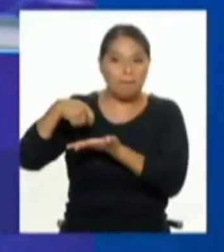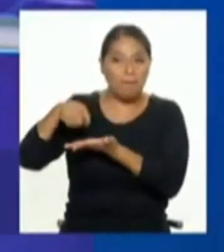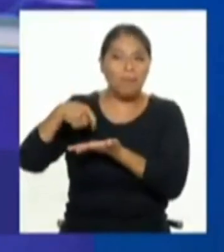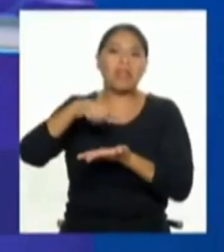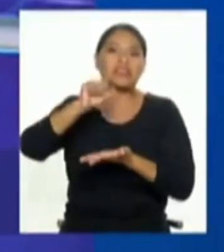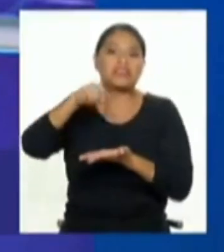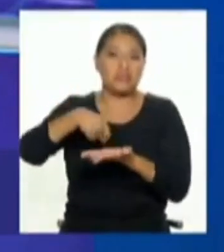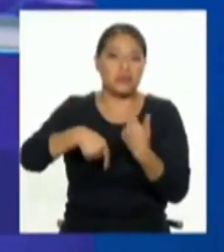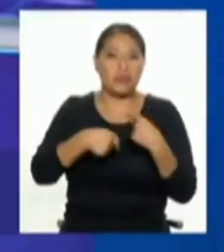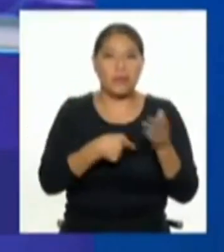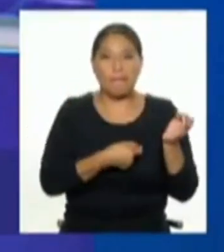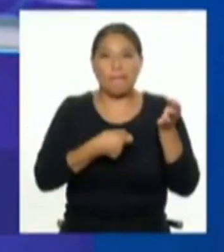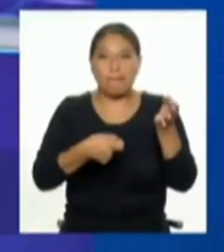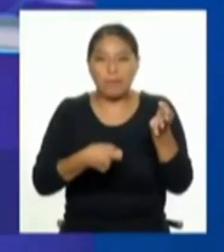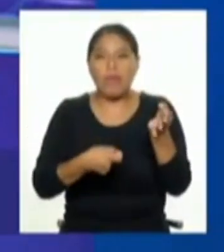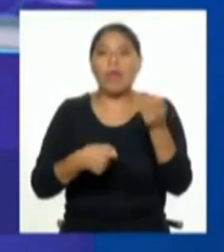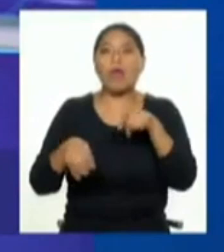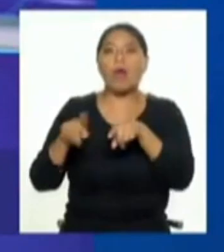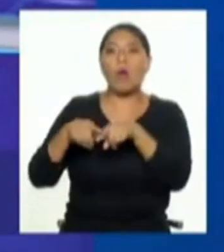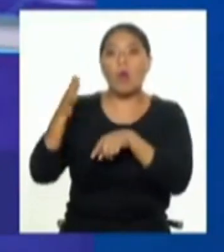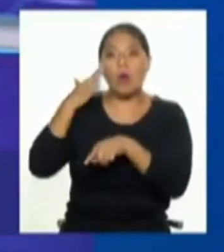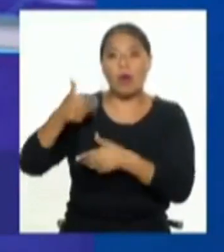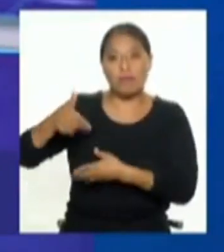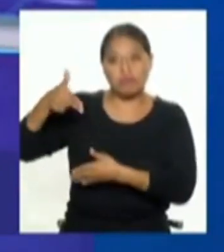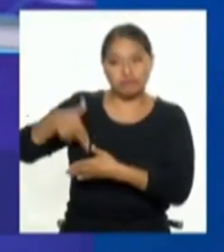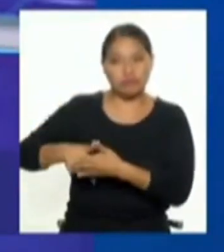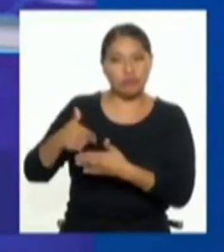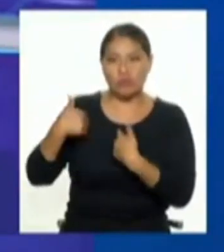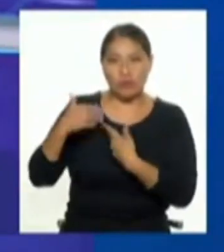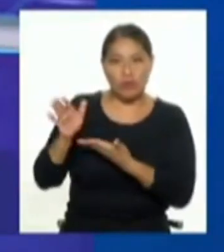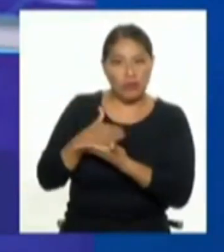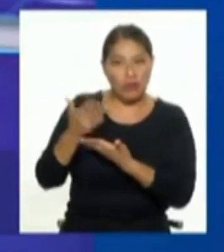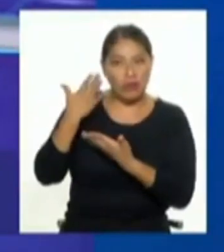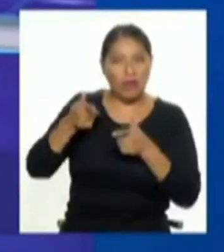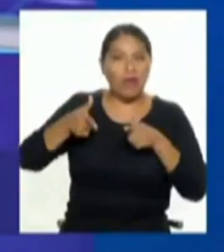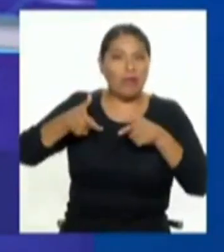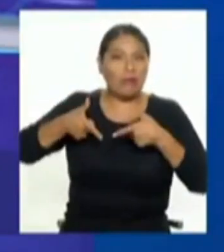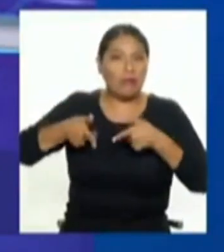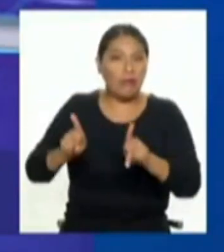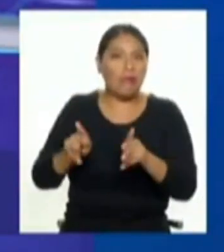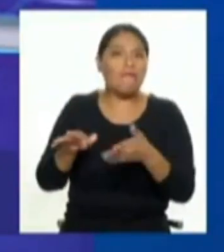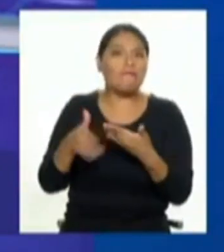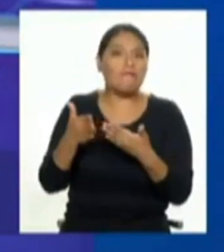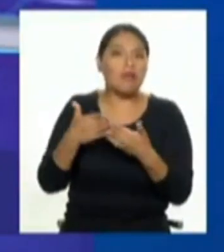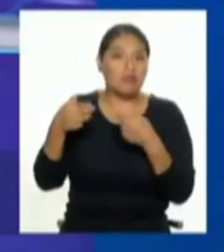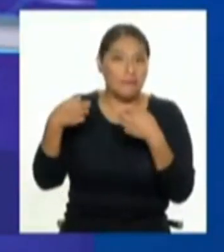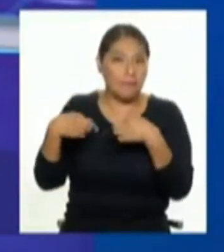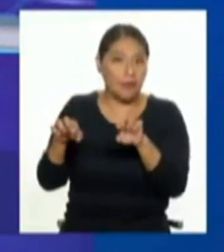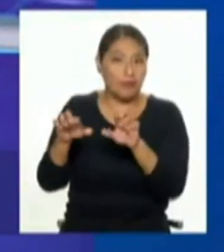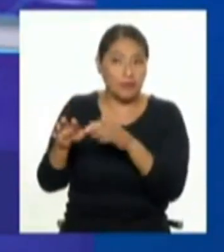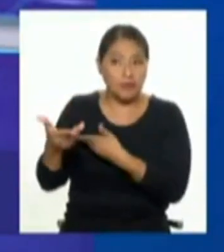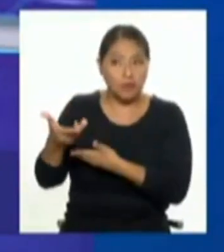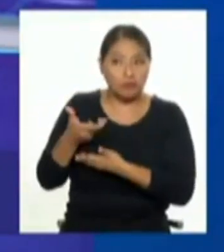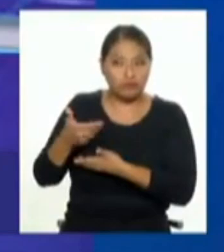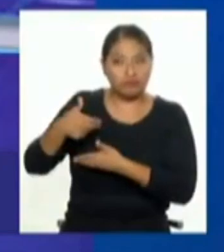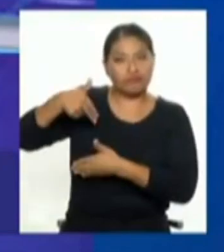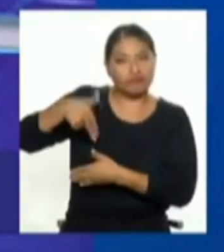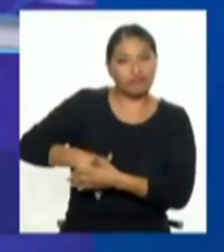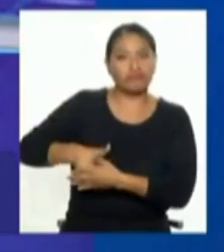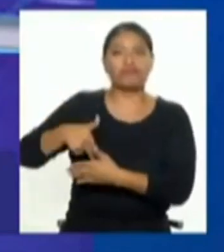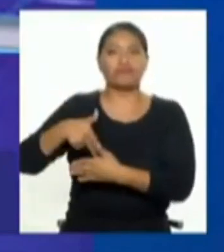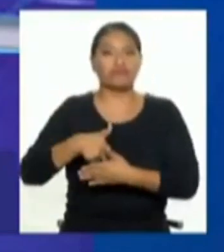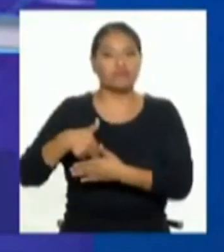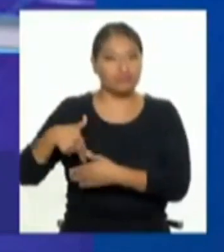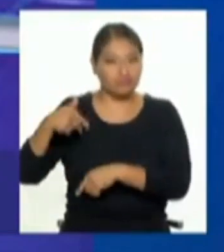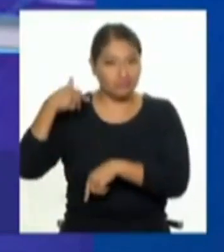bien, o gente que no tiene pericia para armas, ha tenido licencia, no tiene un manejo total de la parte